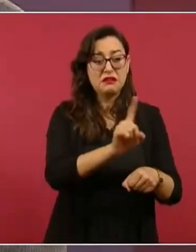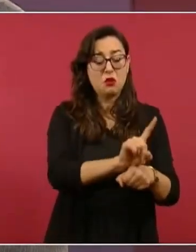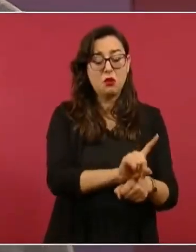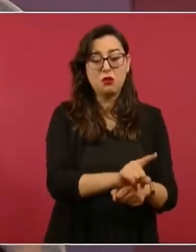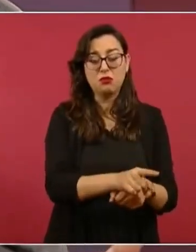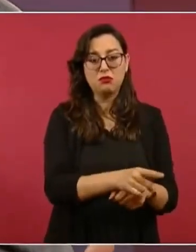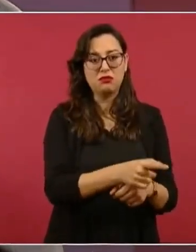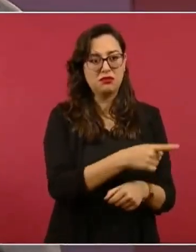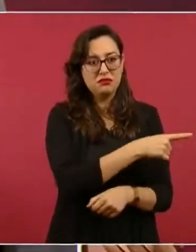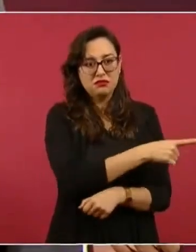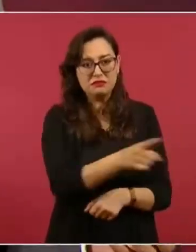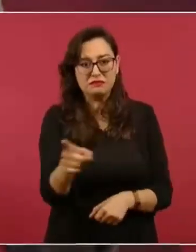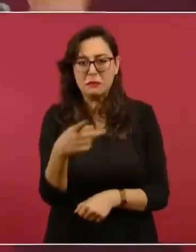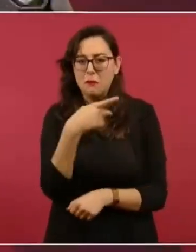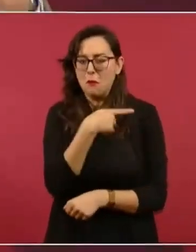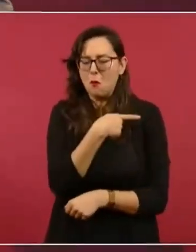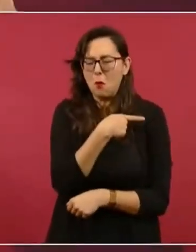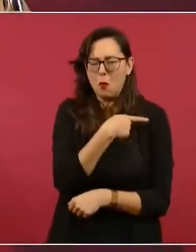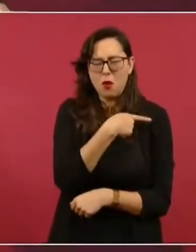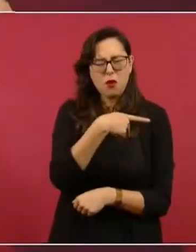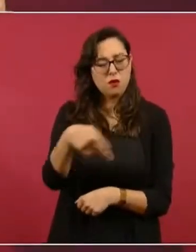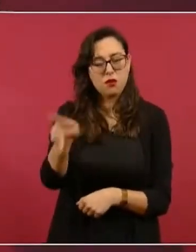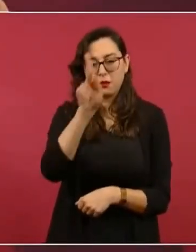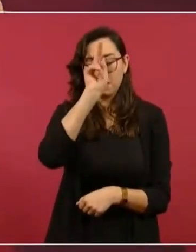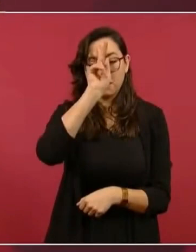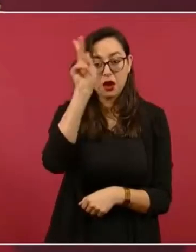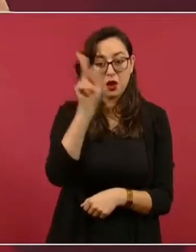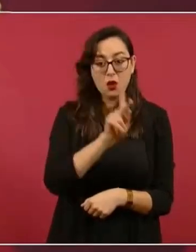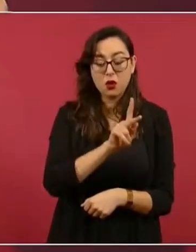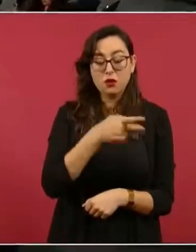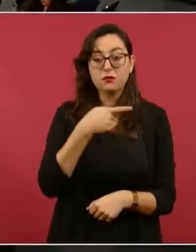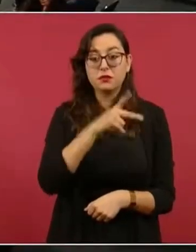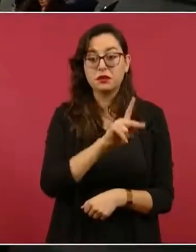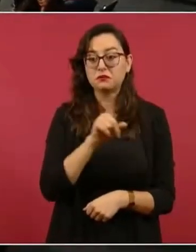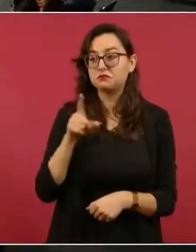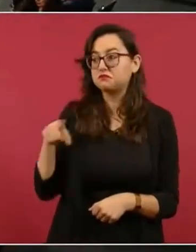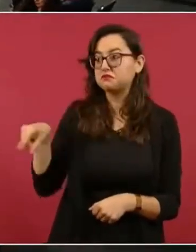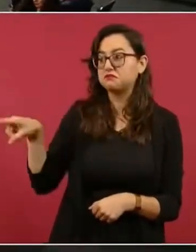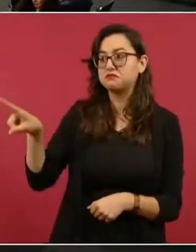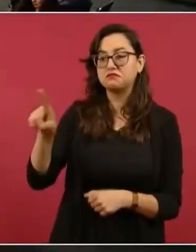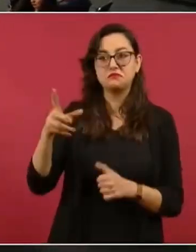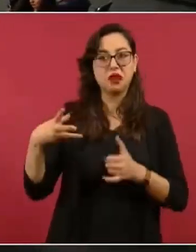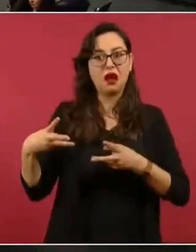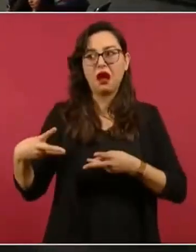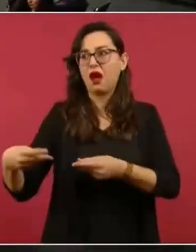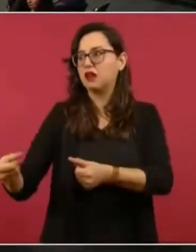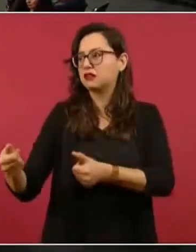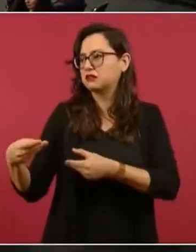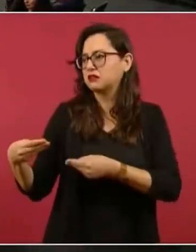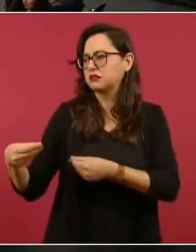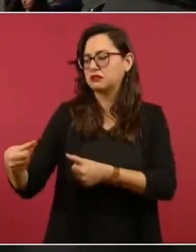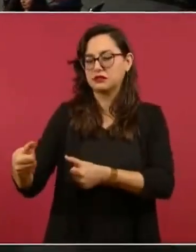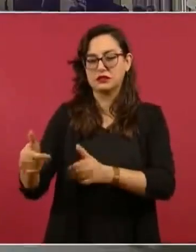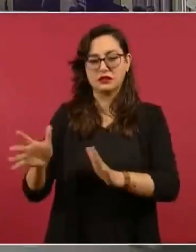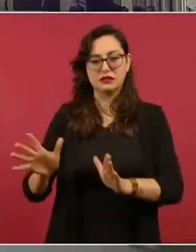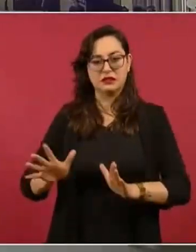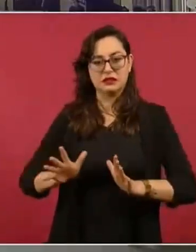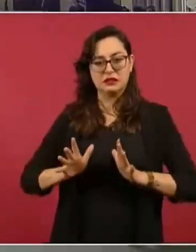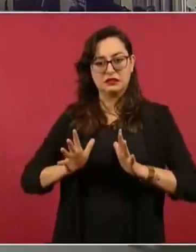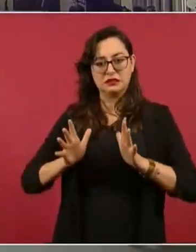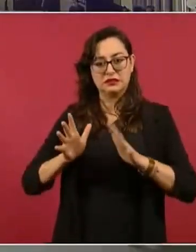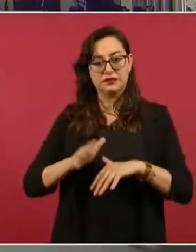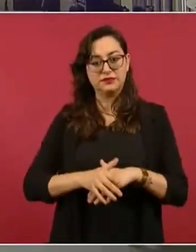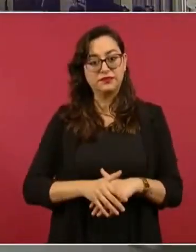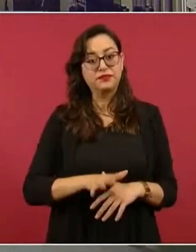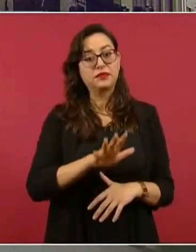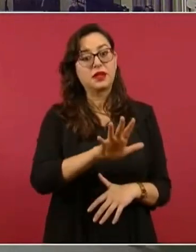entonces pero lo arreglamos sí y sobre todo destacar señor presidente que en países como Dinamarca